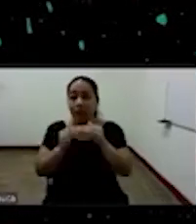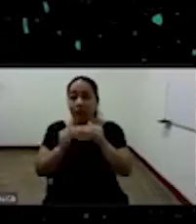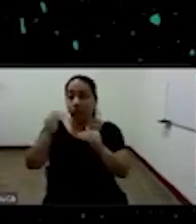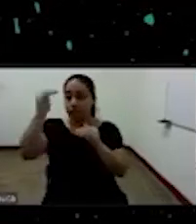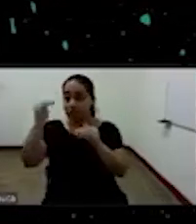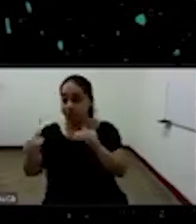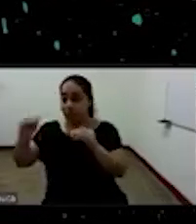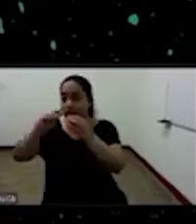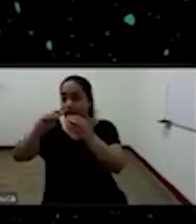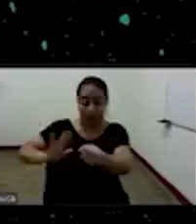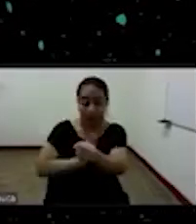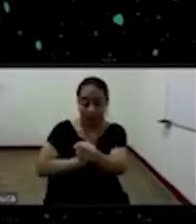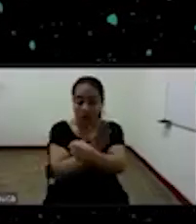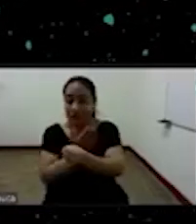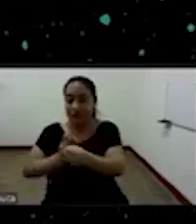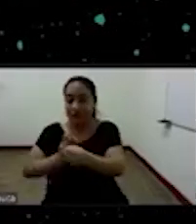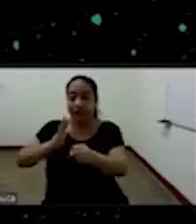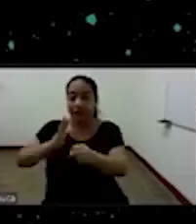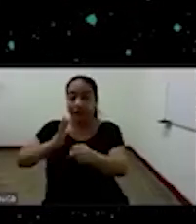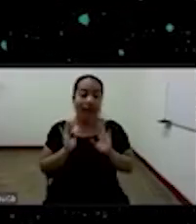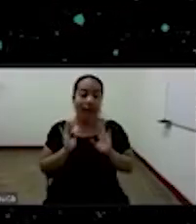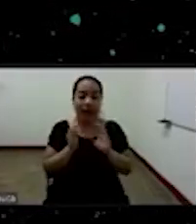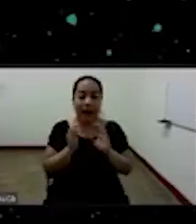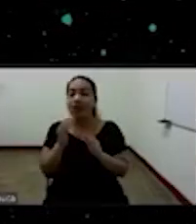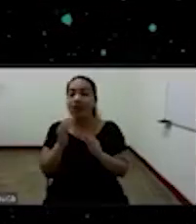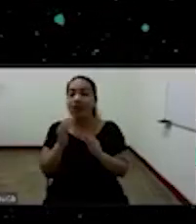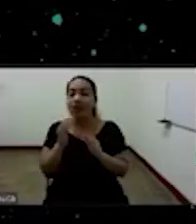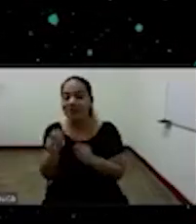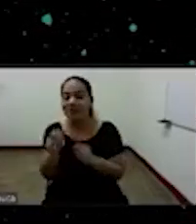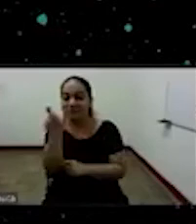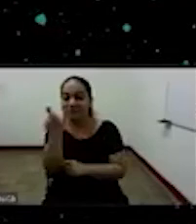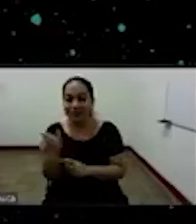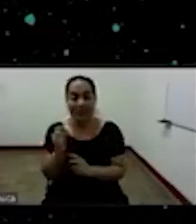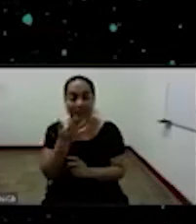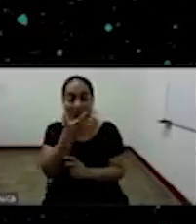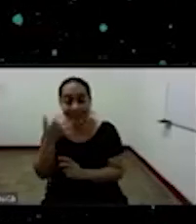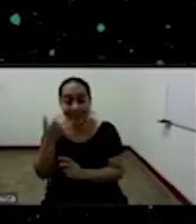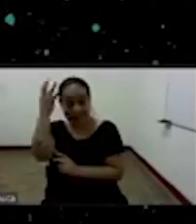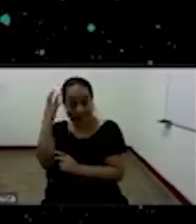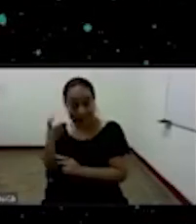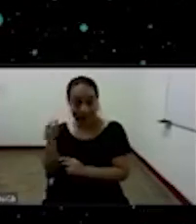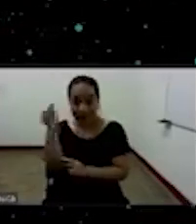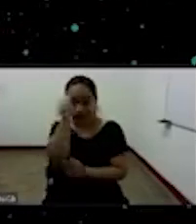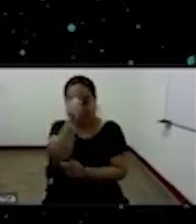por ejemplo en la población afro cada uno tiene una